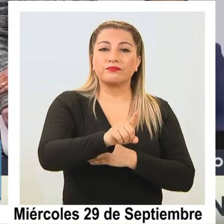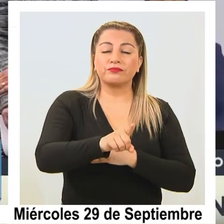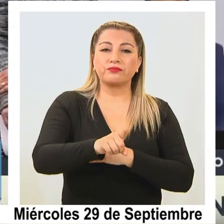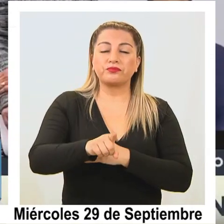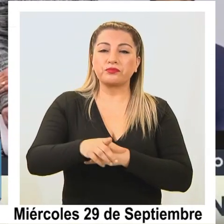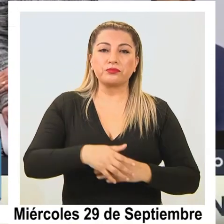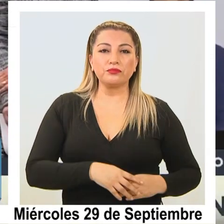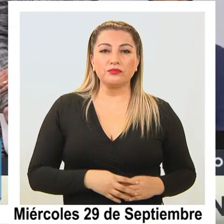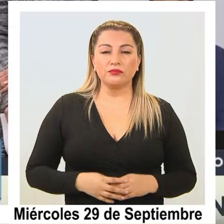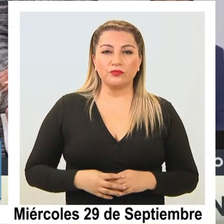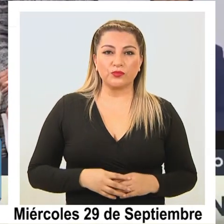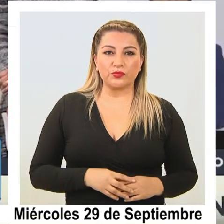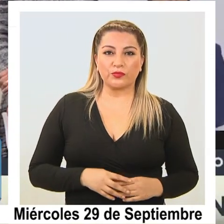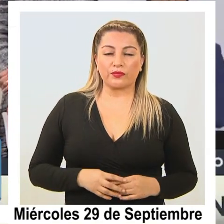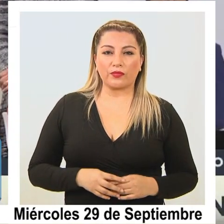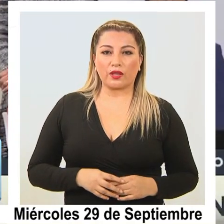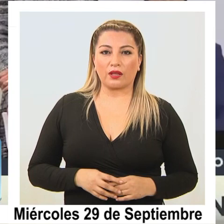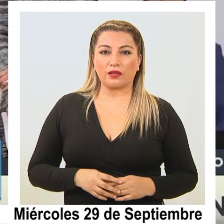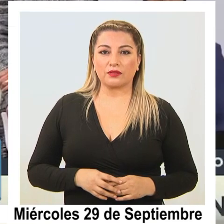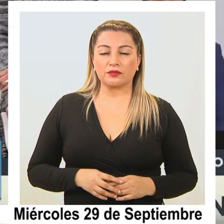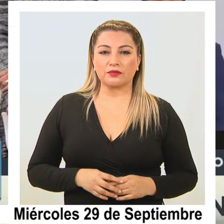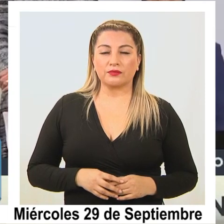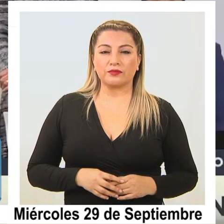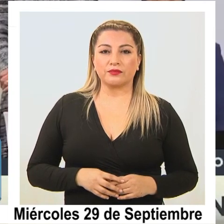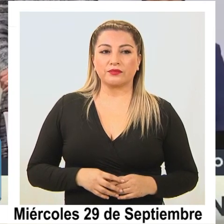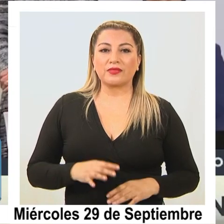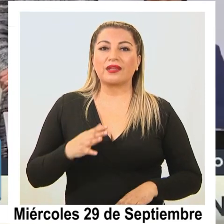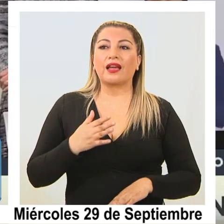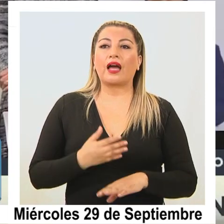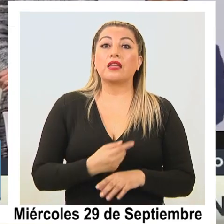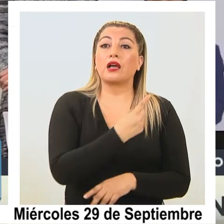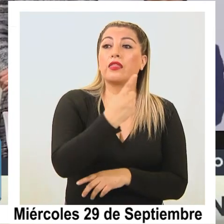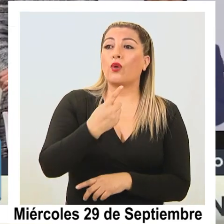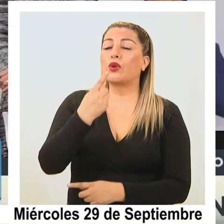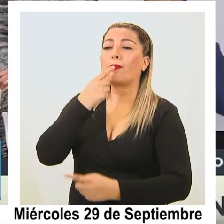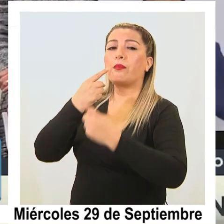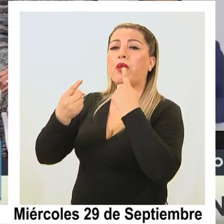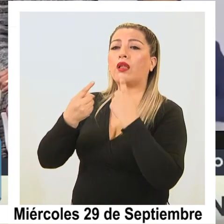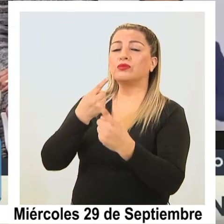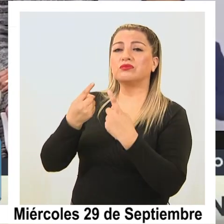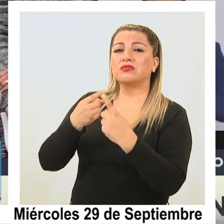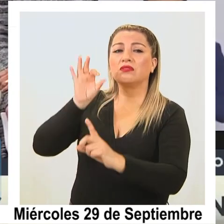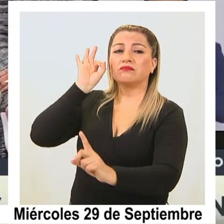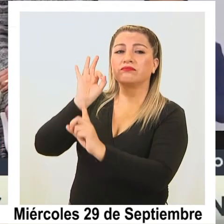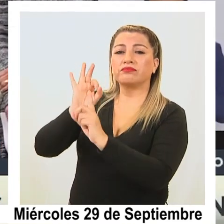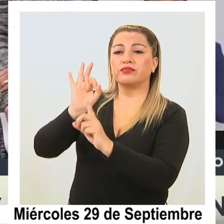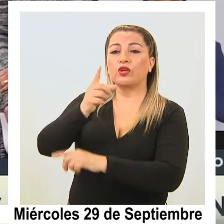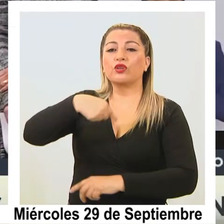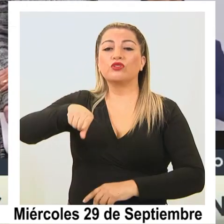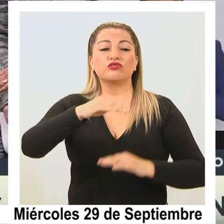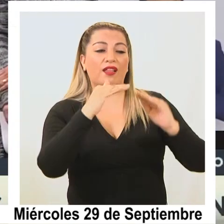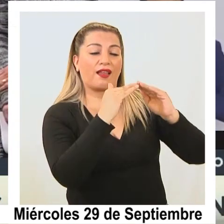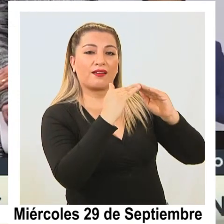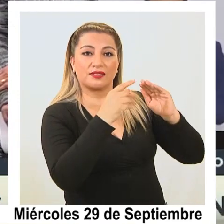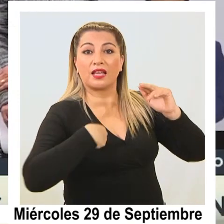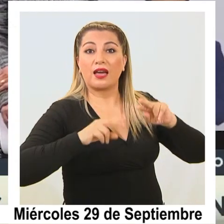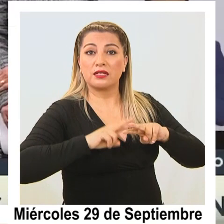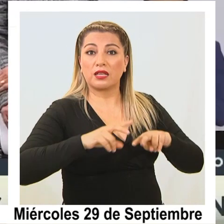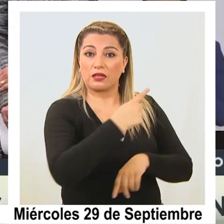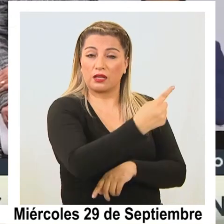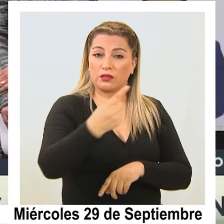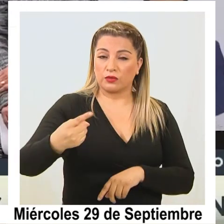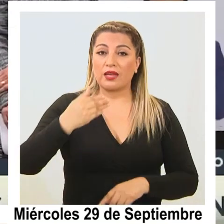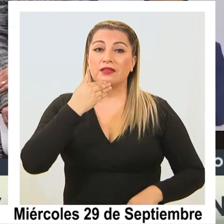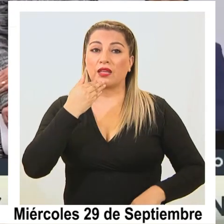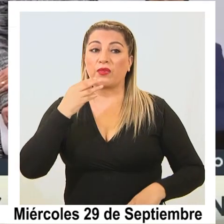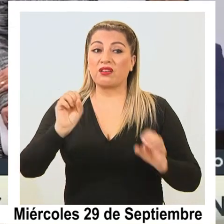a tener, por supuesto, una entrevista especial y específica en las dependencias que estamos creando para ello, pero también quiero